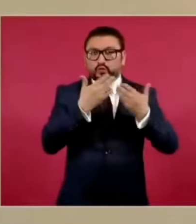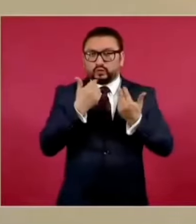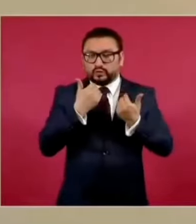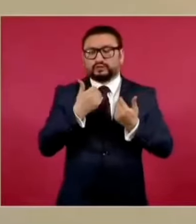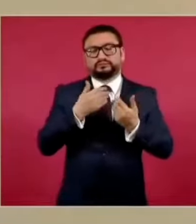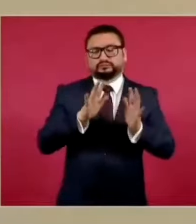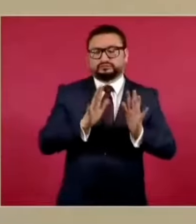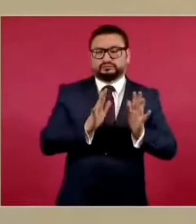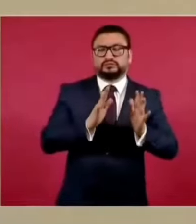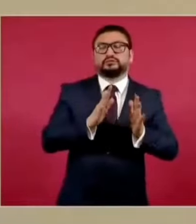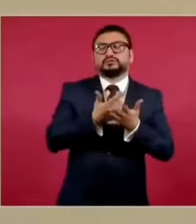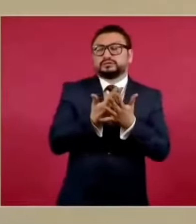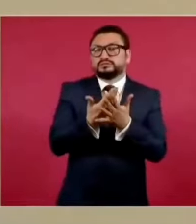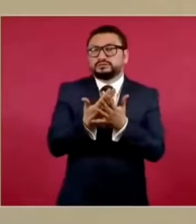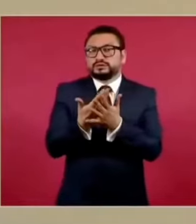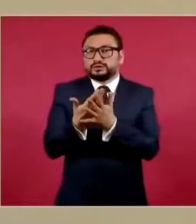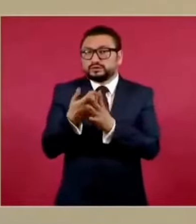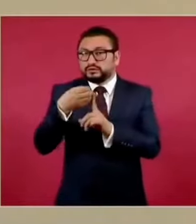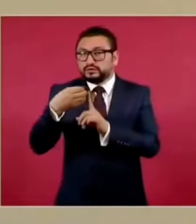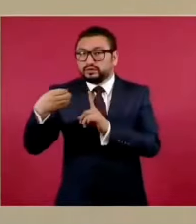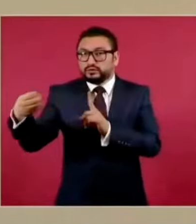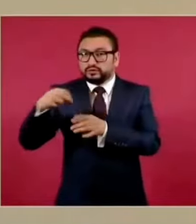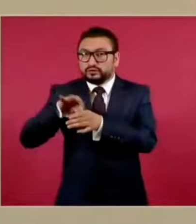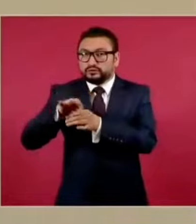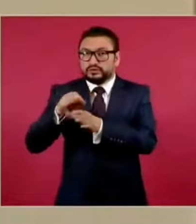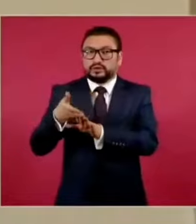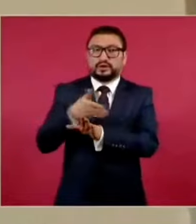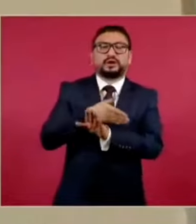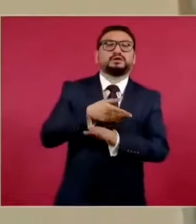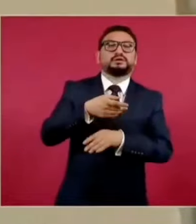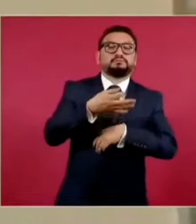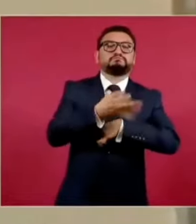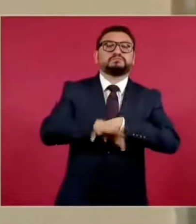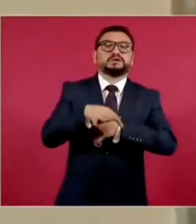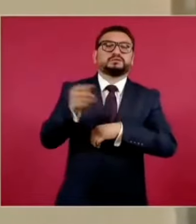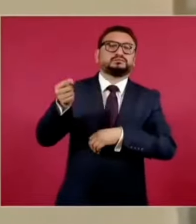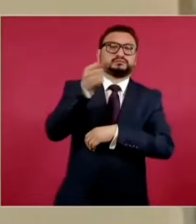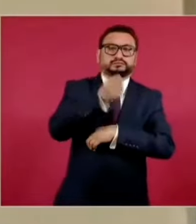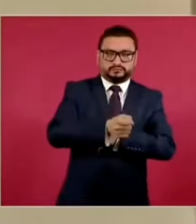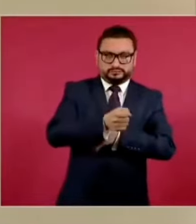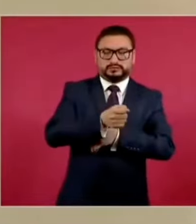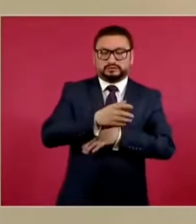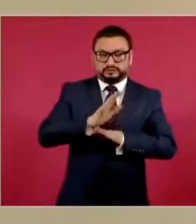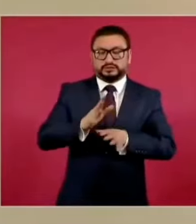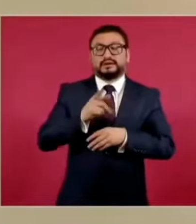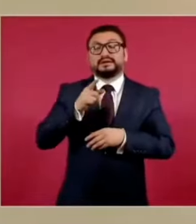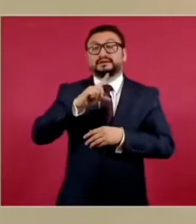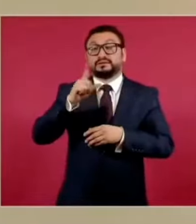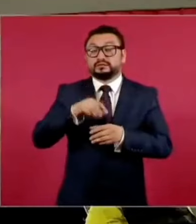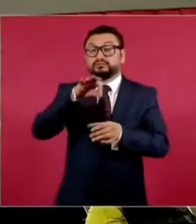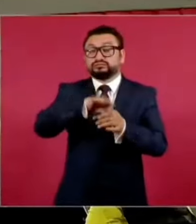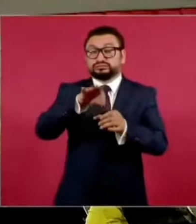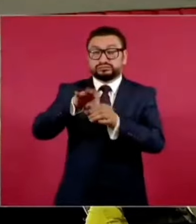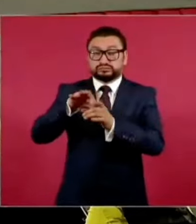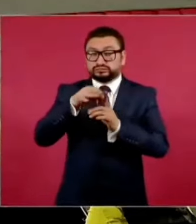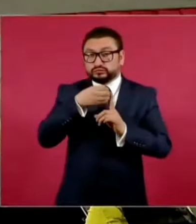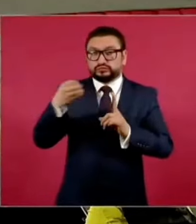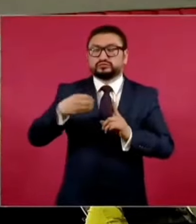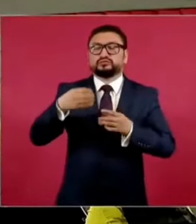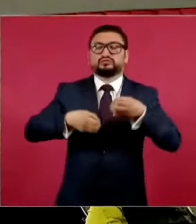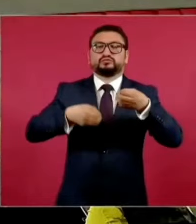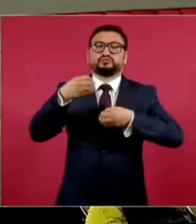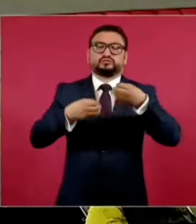ministro, sino que habrá interinos y una vez que llegue la elección ordinaria, entonces ahí se votarán los